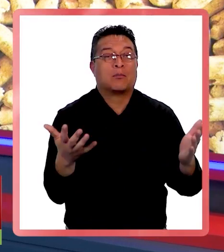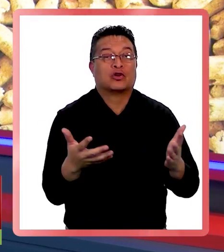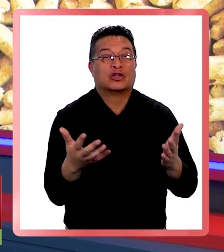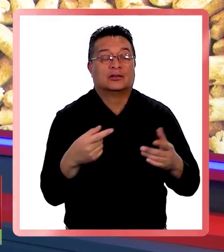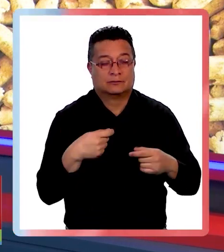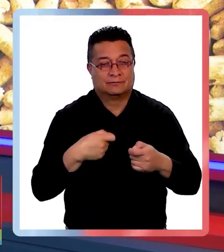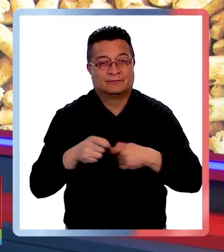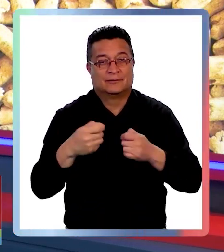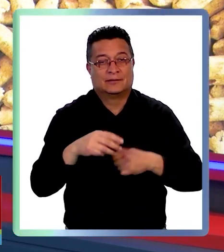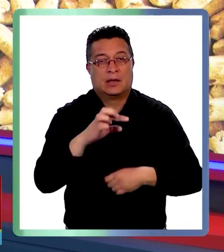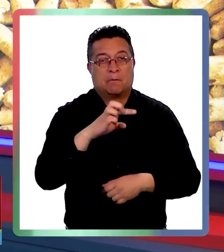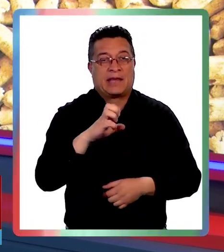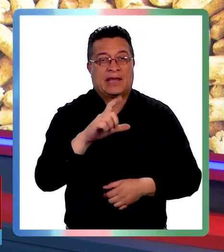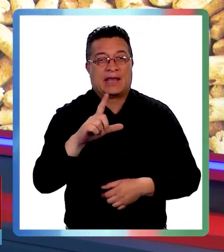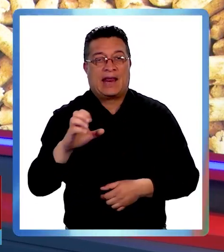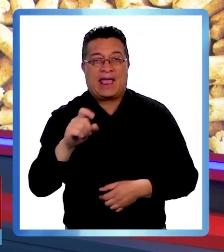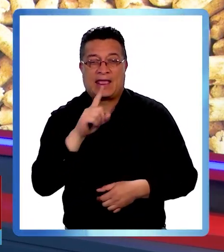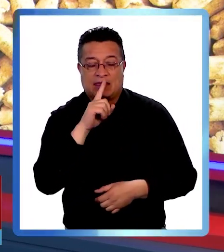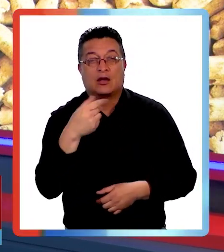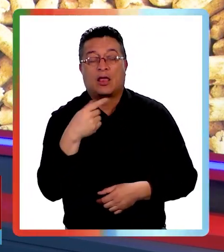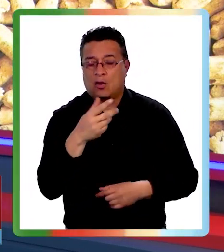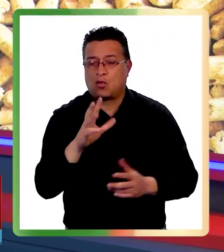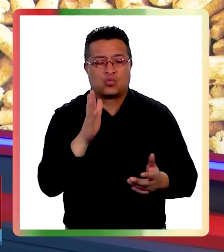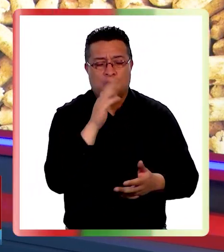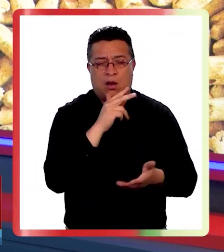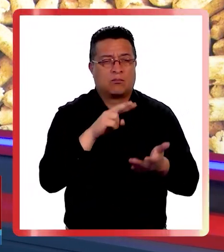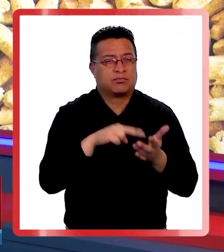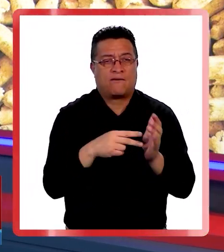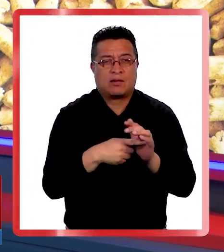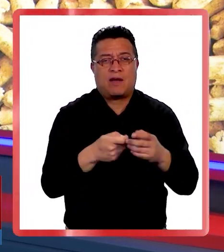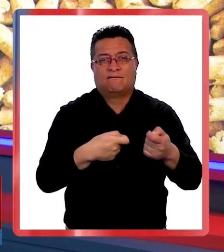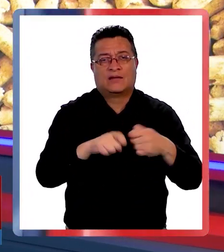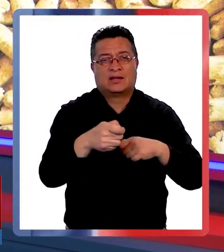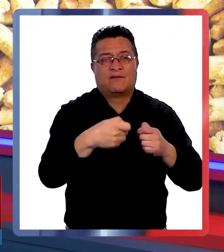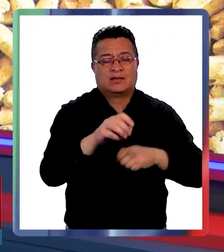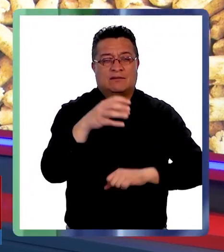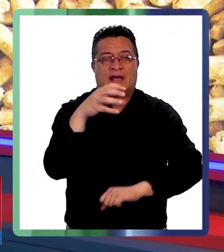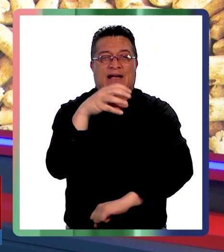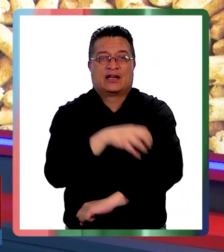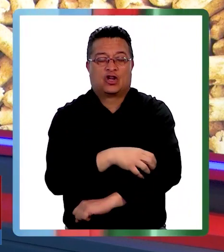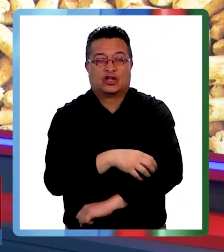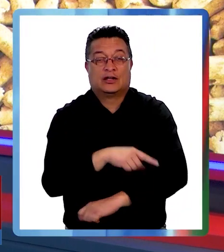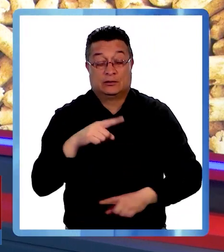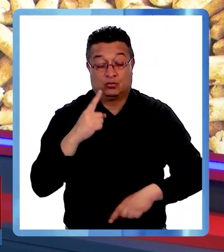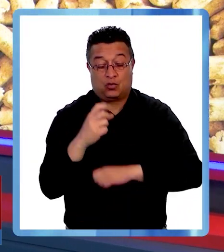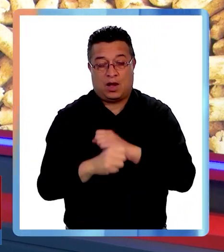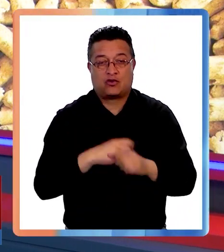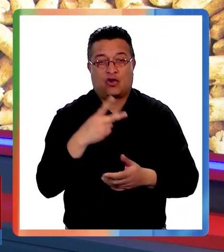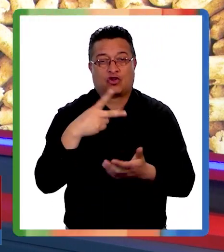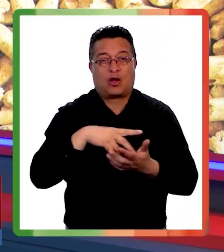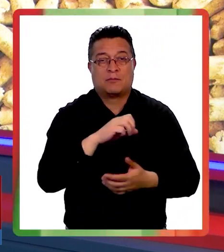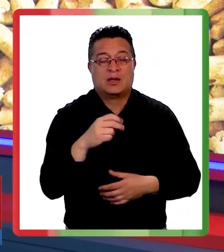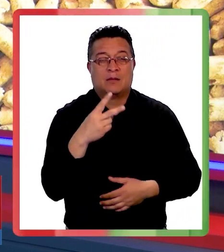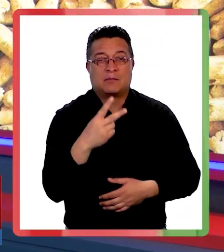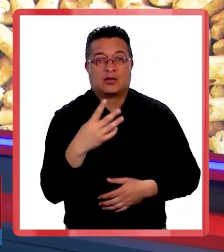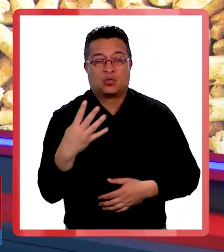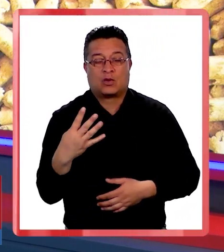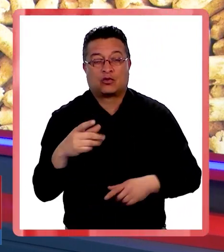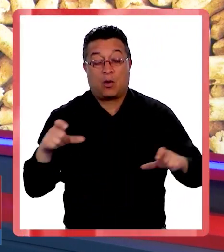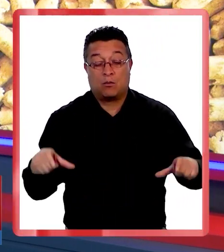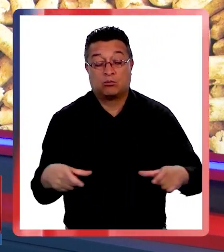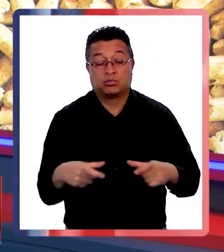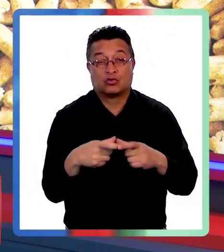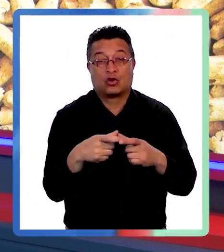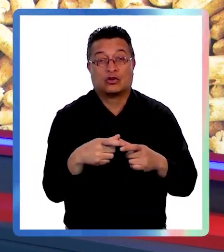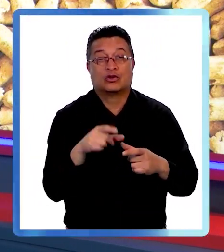productores de pellets aseguraron que no habrá problemas de abastecimiento en la región durante este año 2024 Pucón TV con